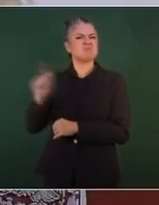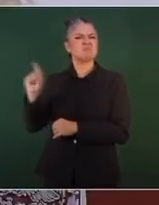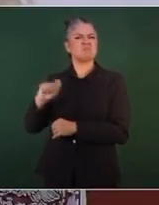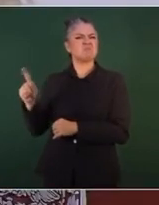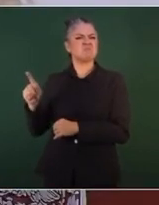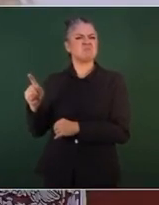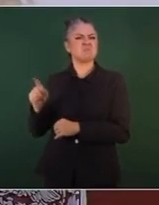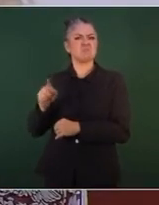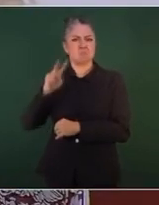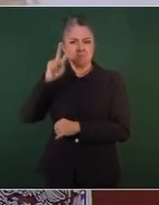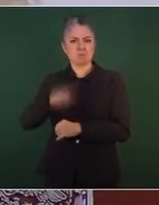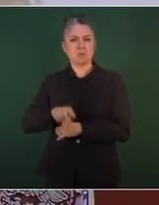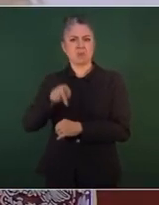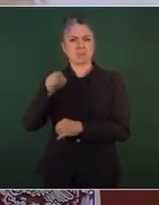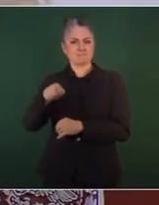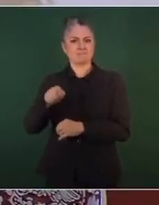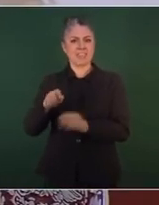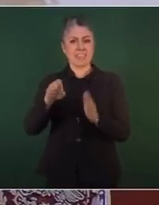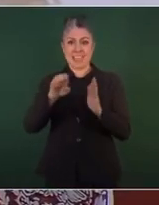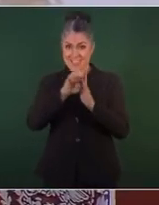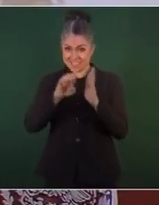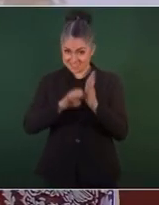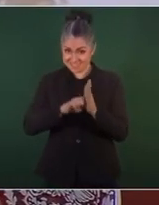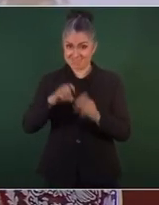objetividad, con ética.